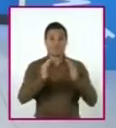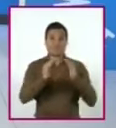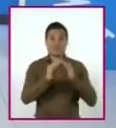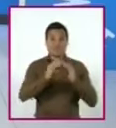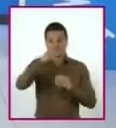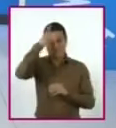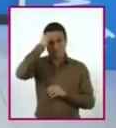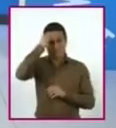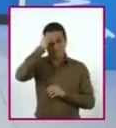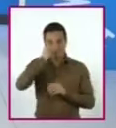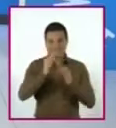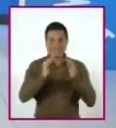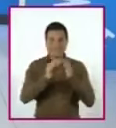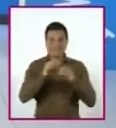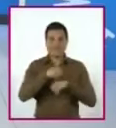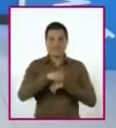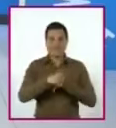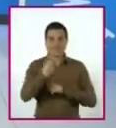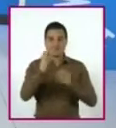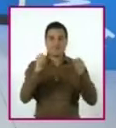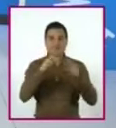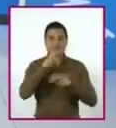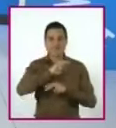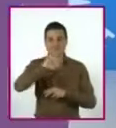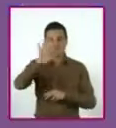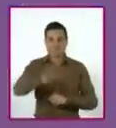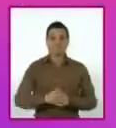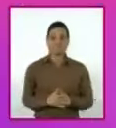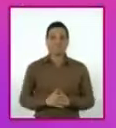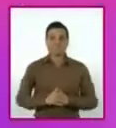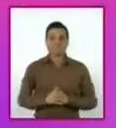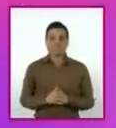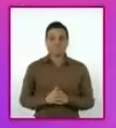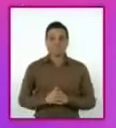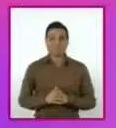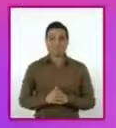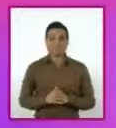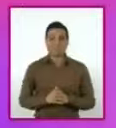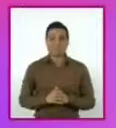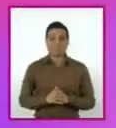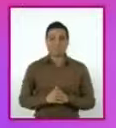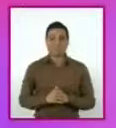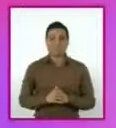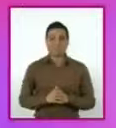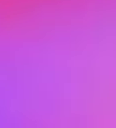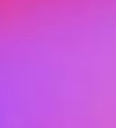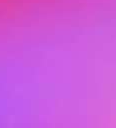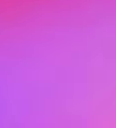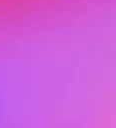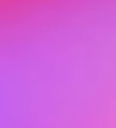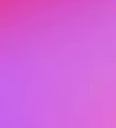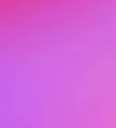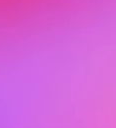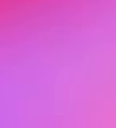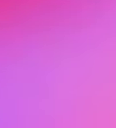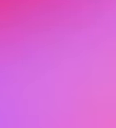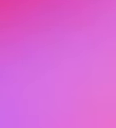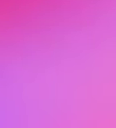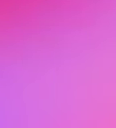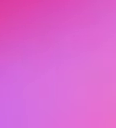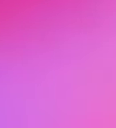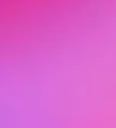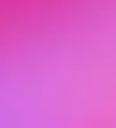Casa 2. ¡Hasta la próxima! Si tienes dudas o necesitas ayuda, llama al Centro de Apoyo